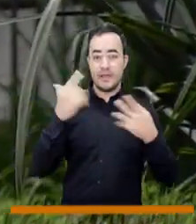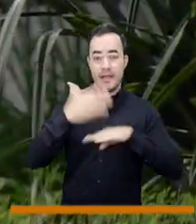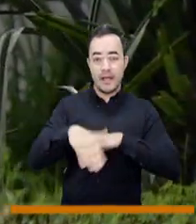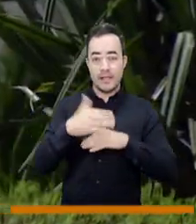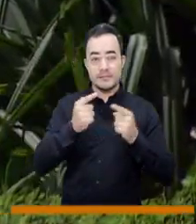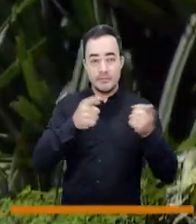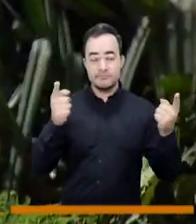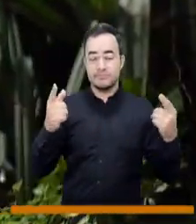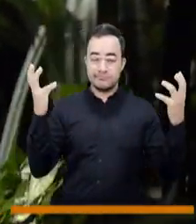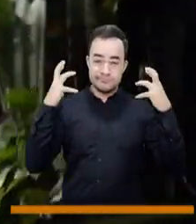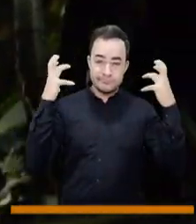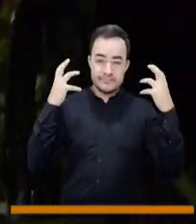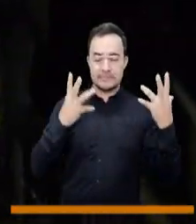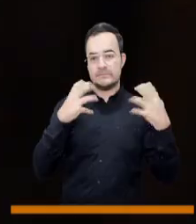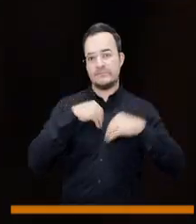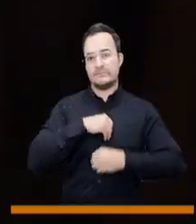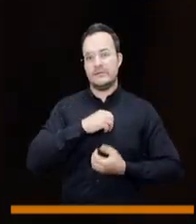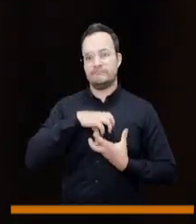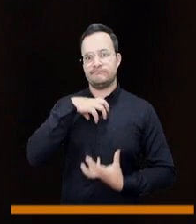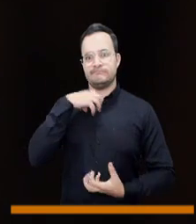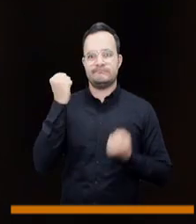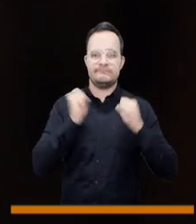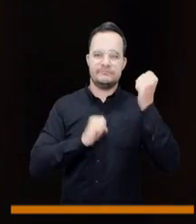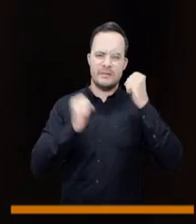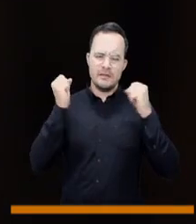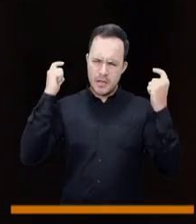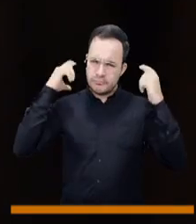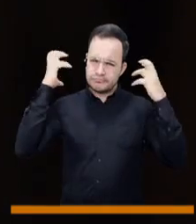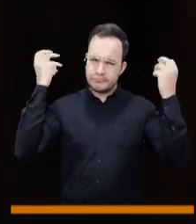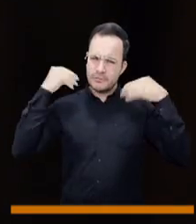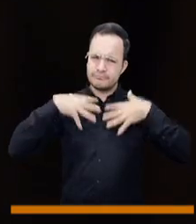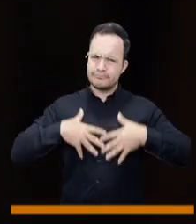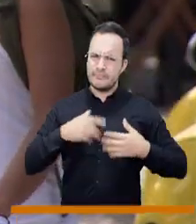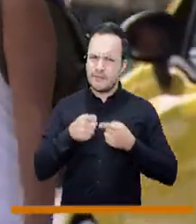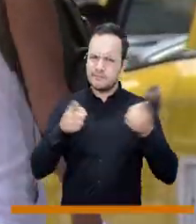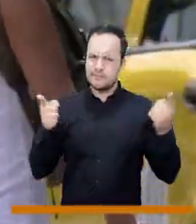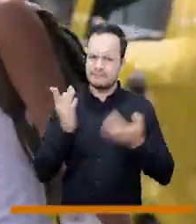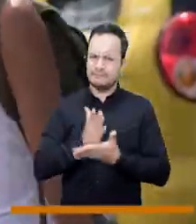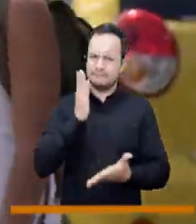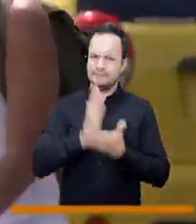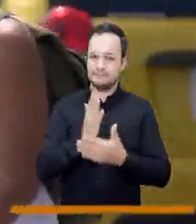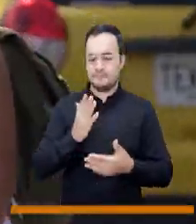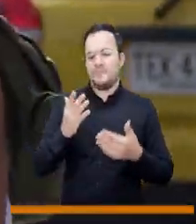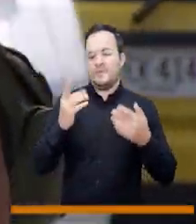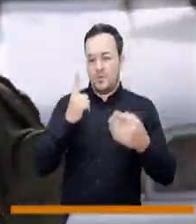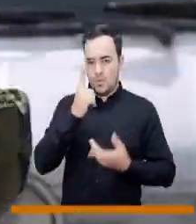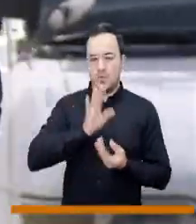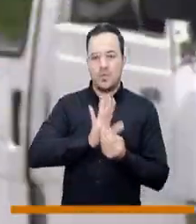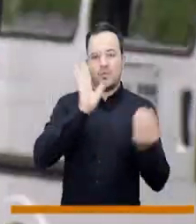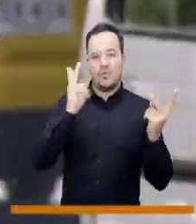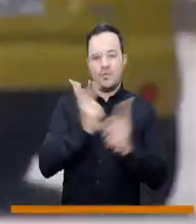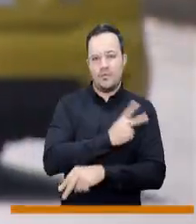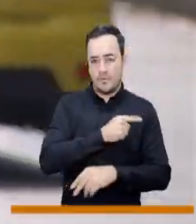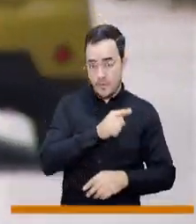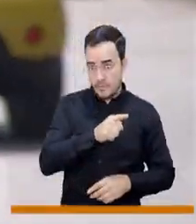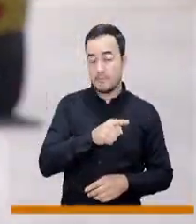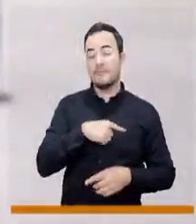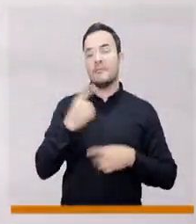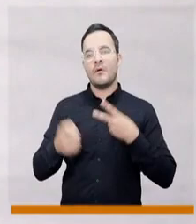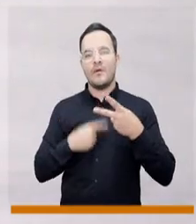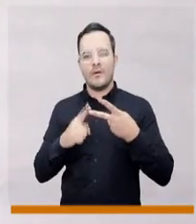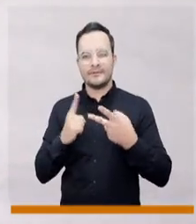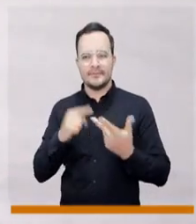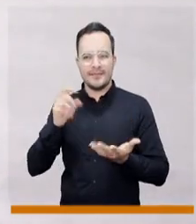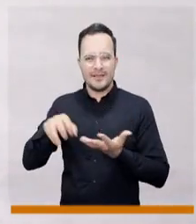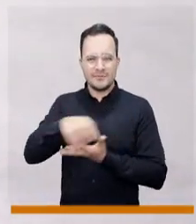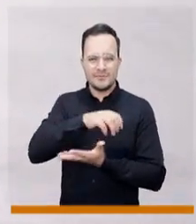genera en las distintas calles, en distintos espacios de la ciudad. El ruido genera muchas problemáticas, no solamente violencia, como ya lo mencioné anteriormente,